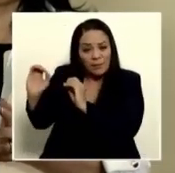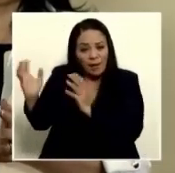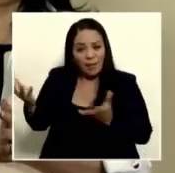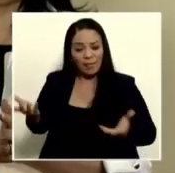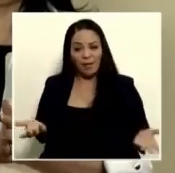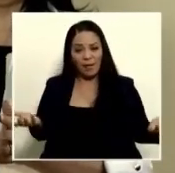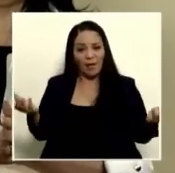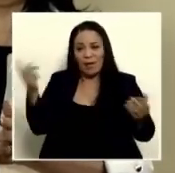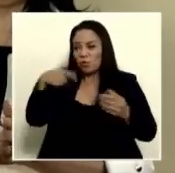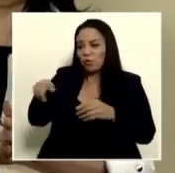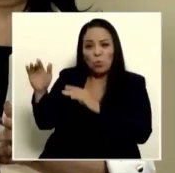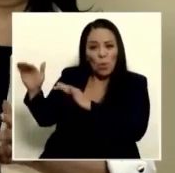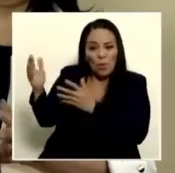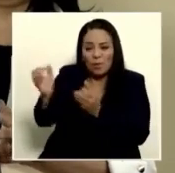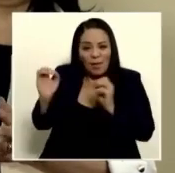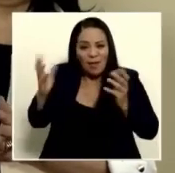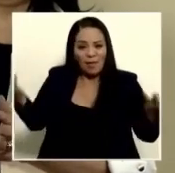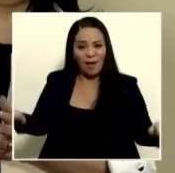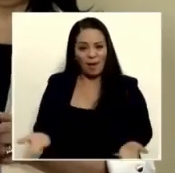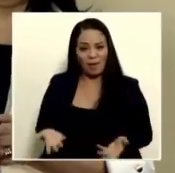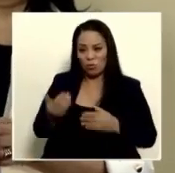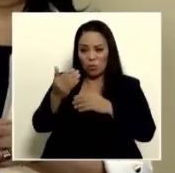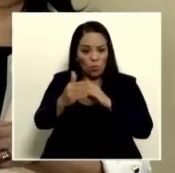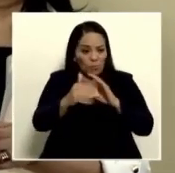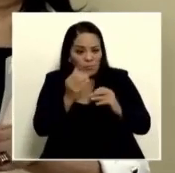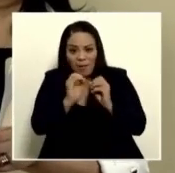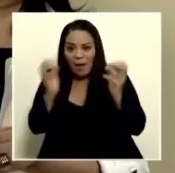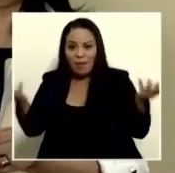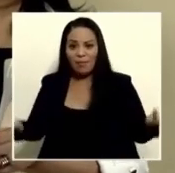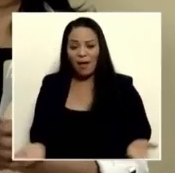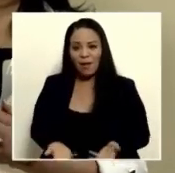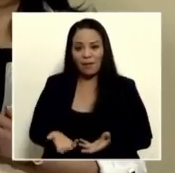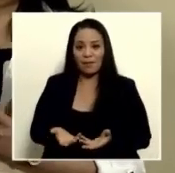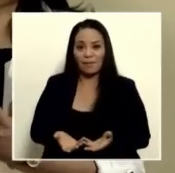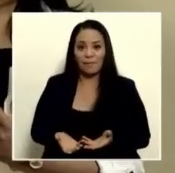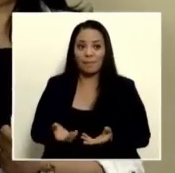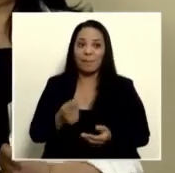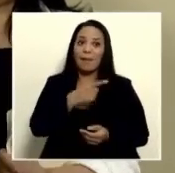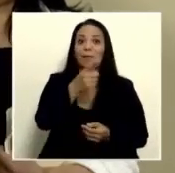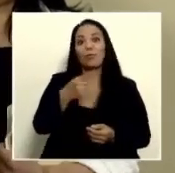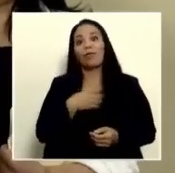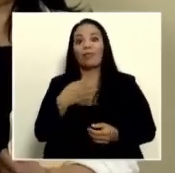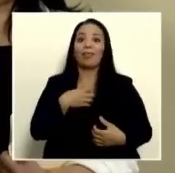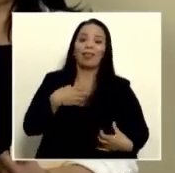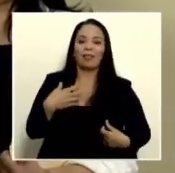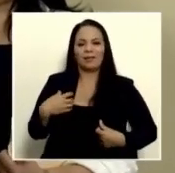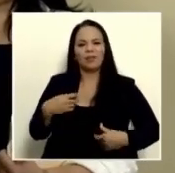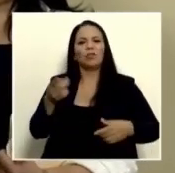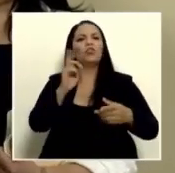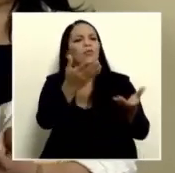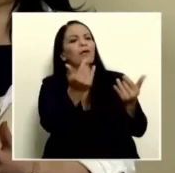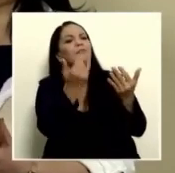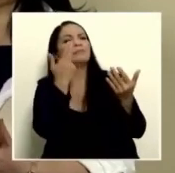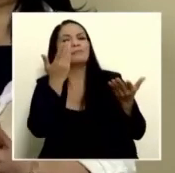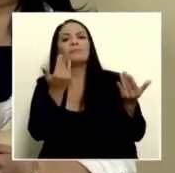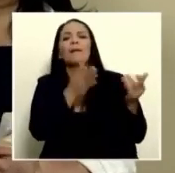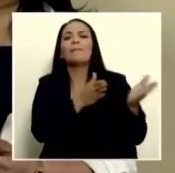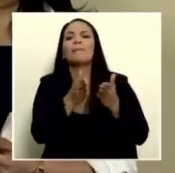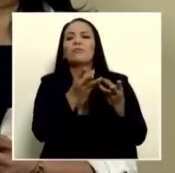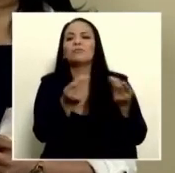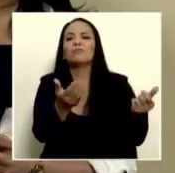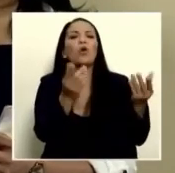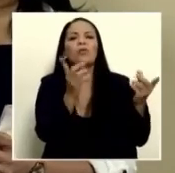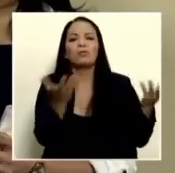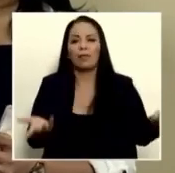no han ni llamado no han mandado nada pero sí sí sí sí sí ¿dónde está el plan remedial? en el año